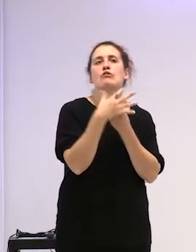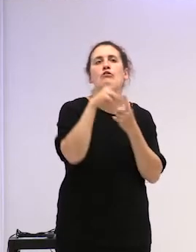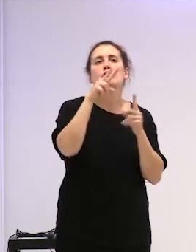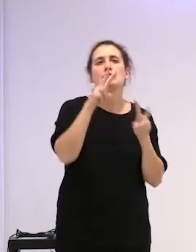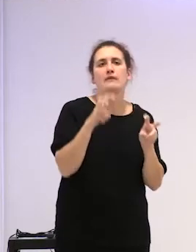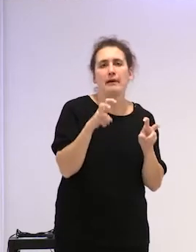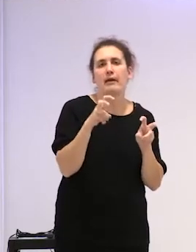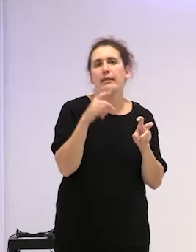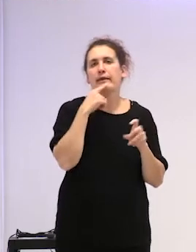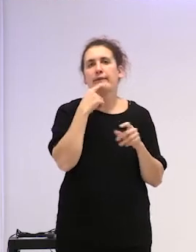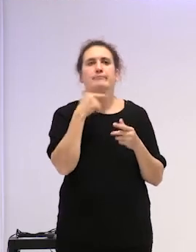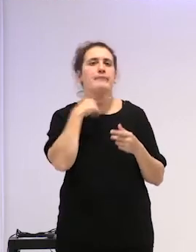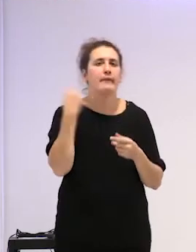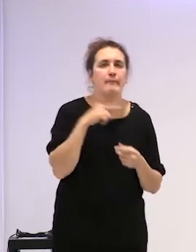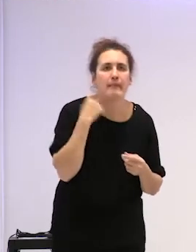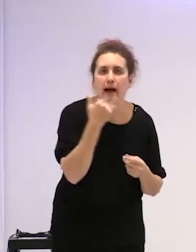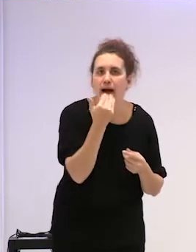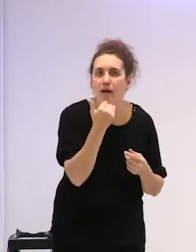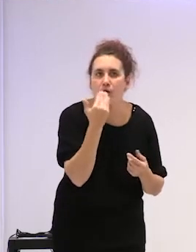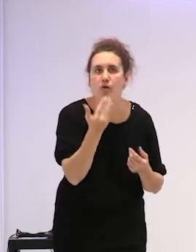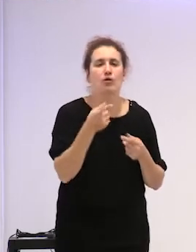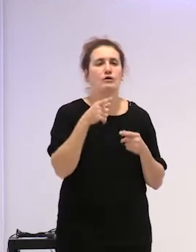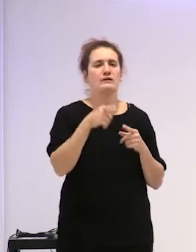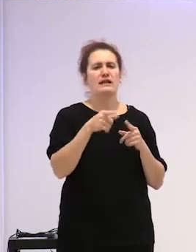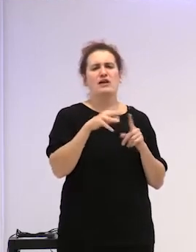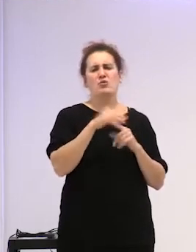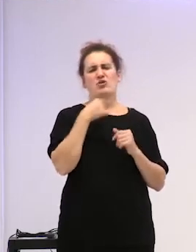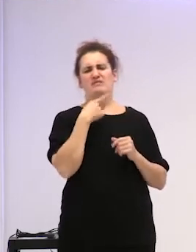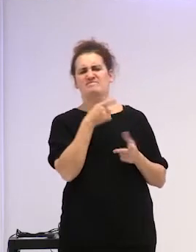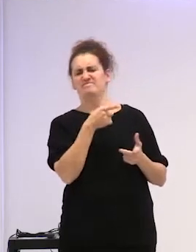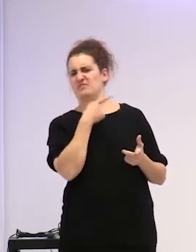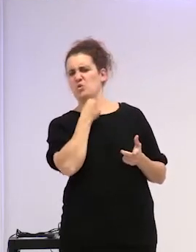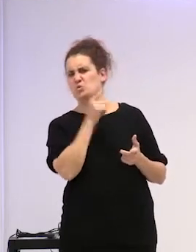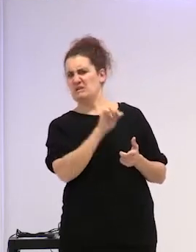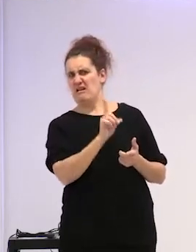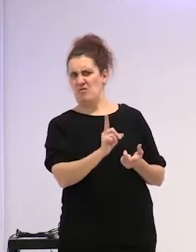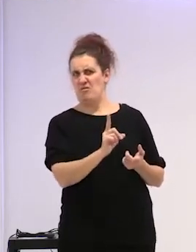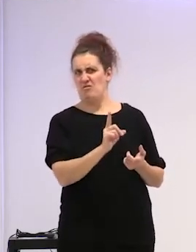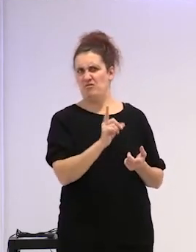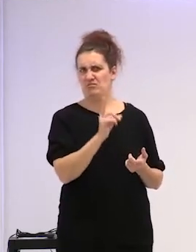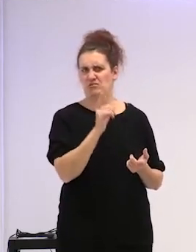delincuencial, tiene que repugnarnos un poco porque si no,